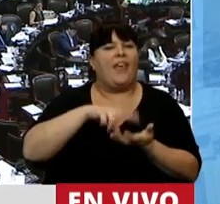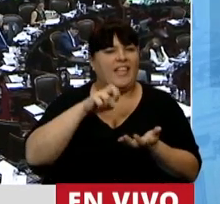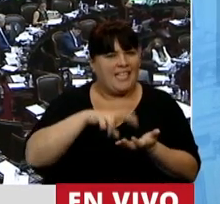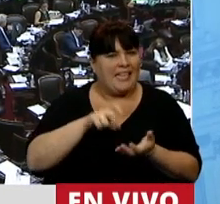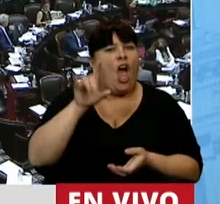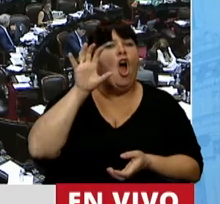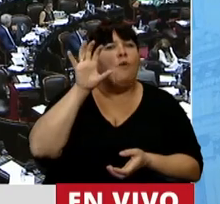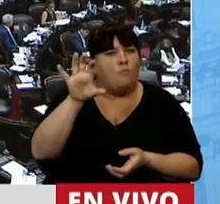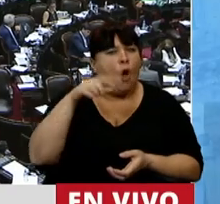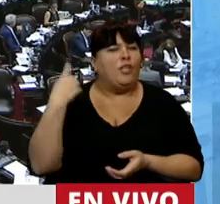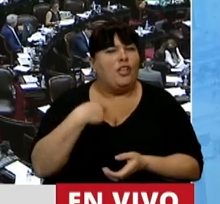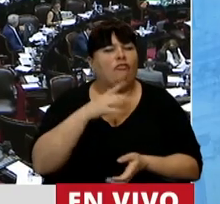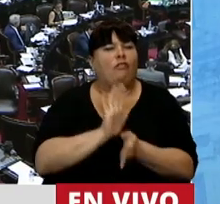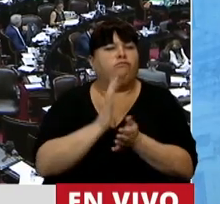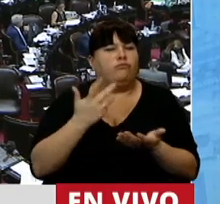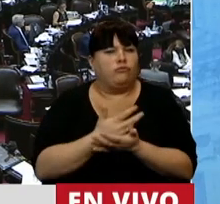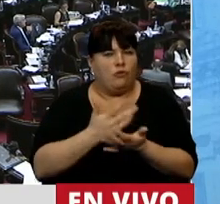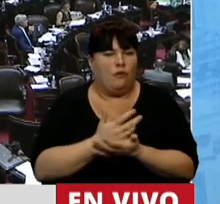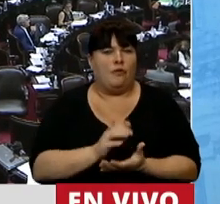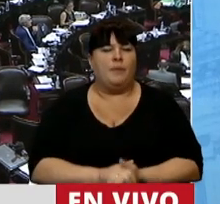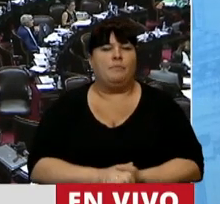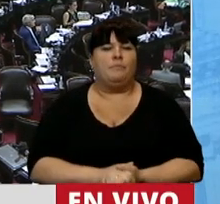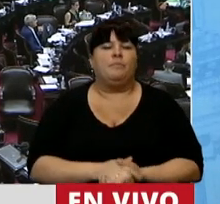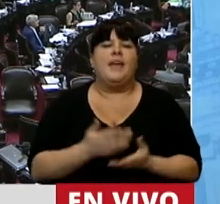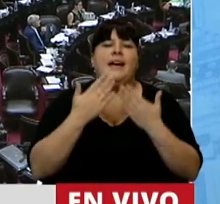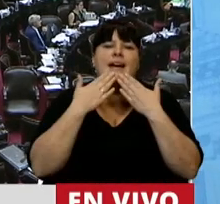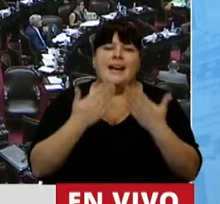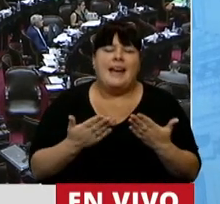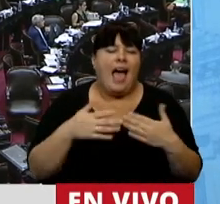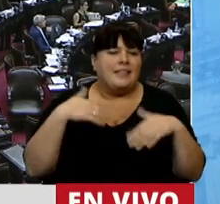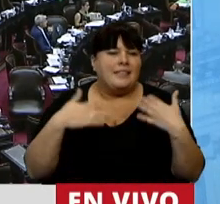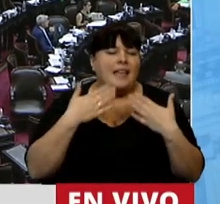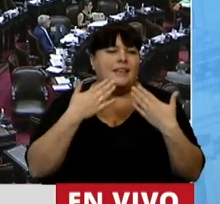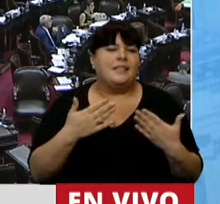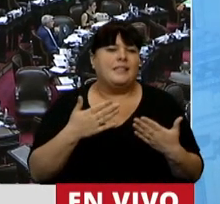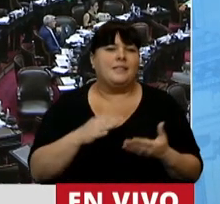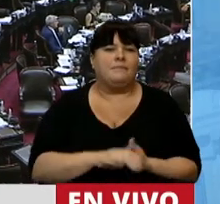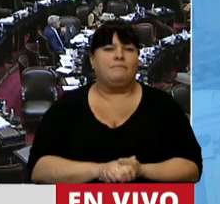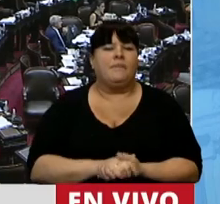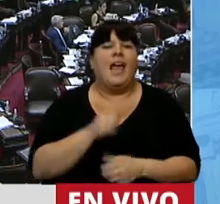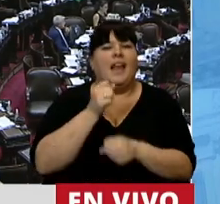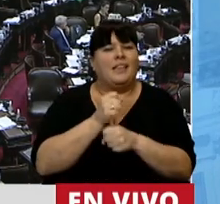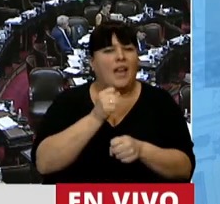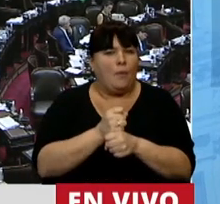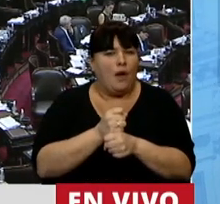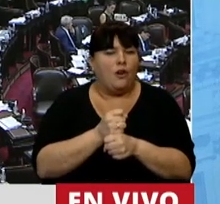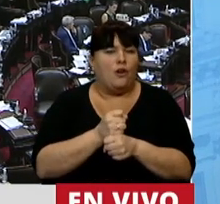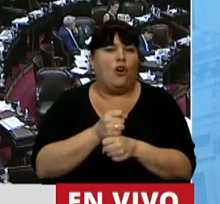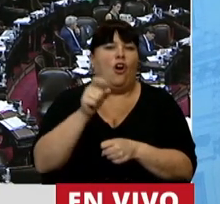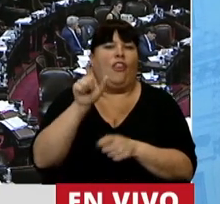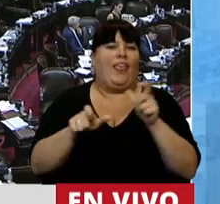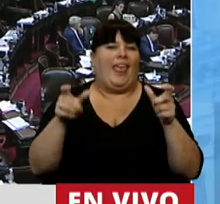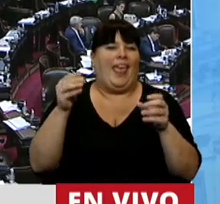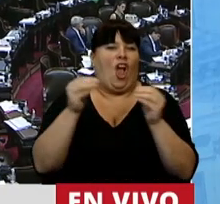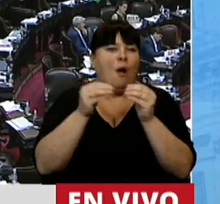Salta, en una provincia que nos duele. Quiero agradecer enormemente la tarea de las